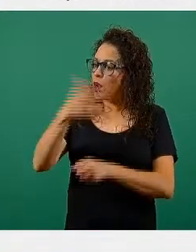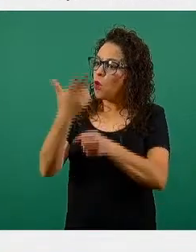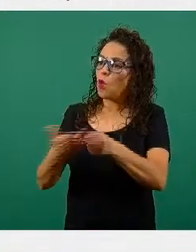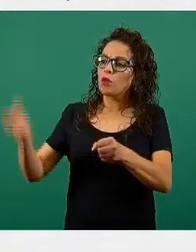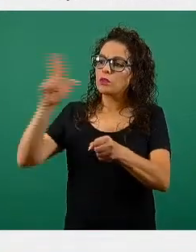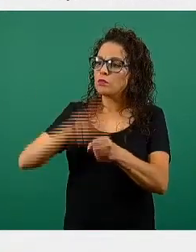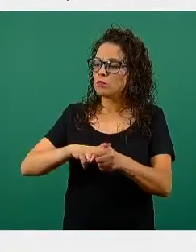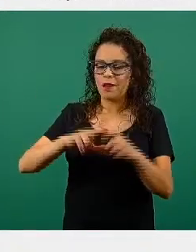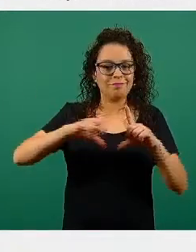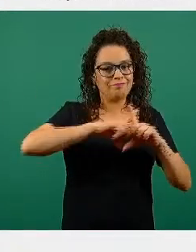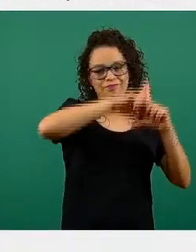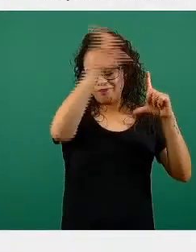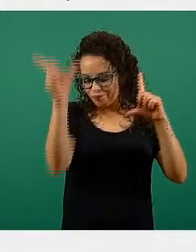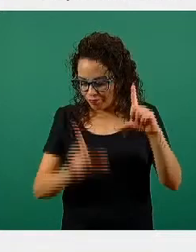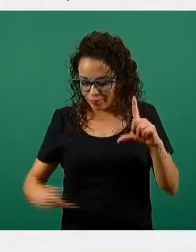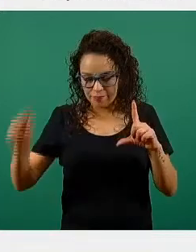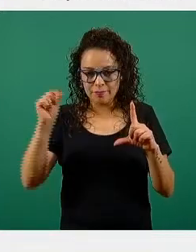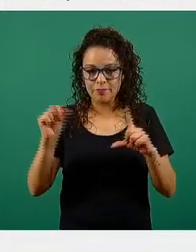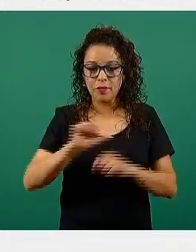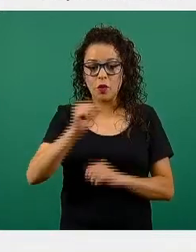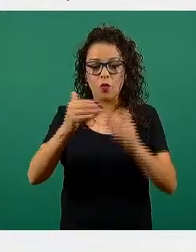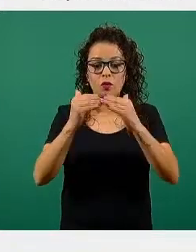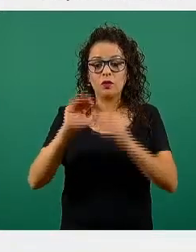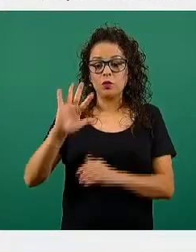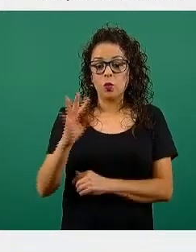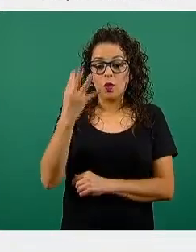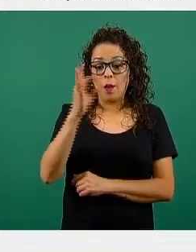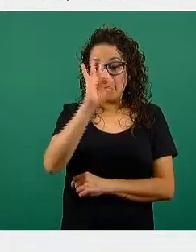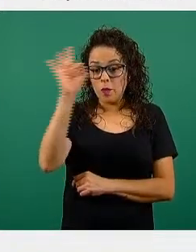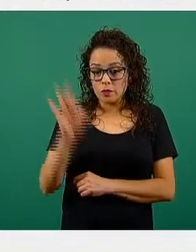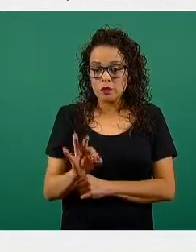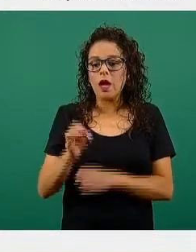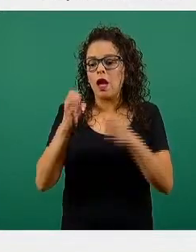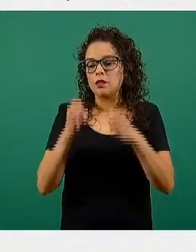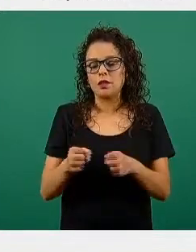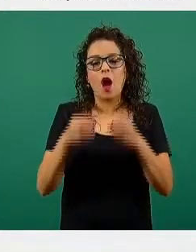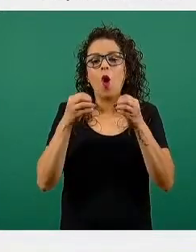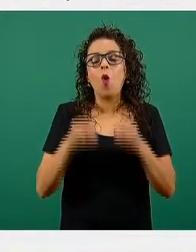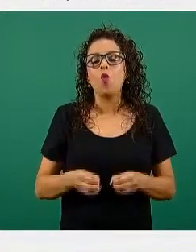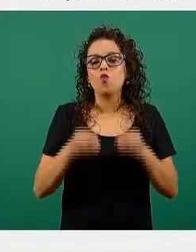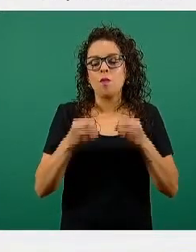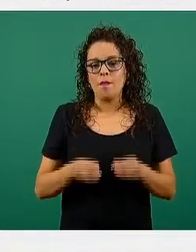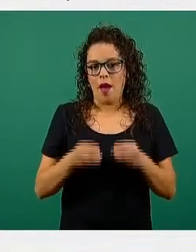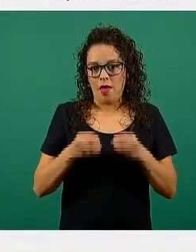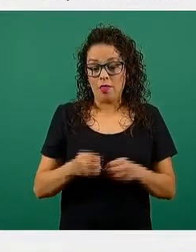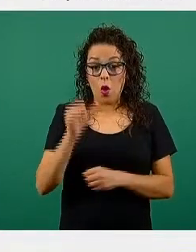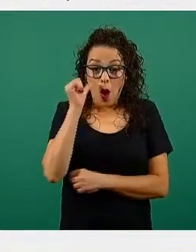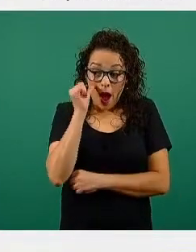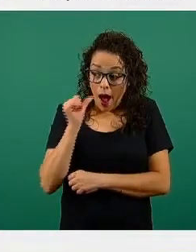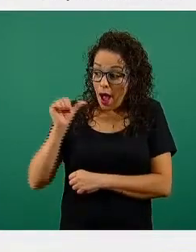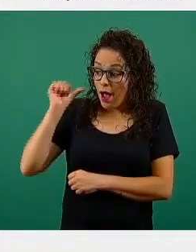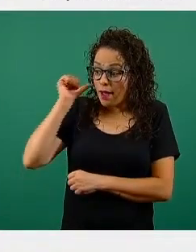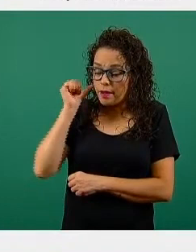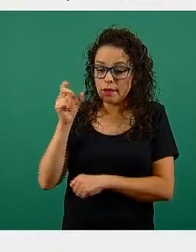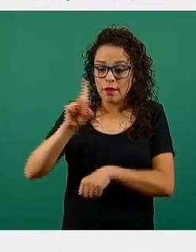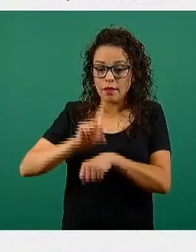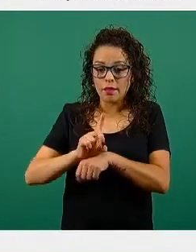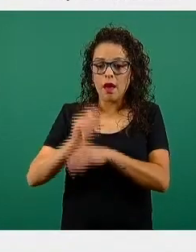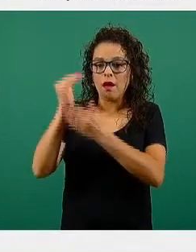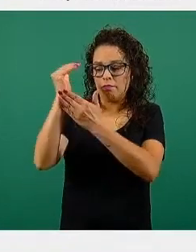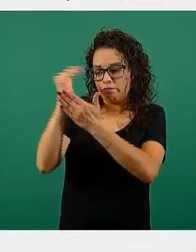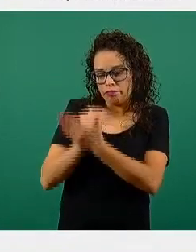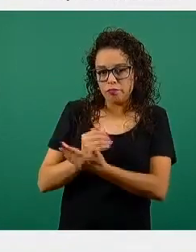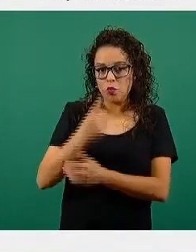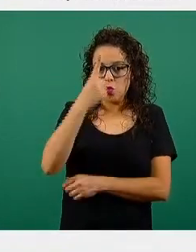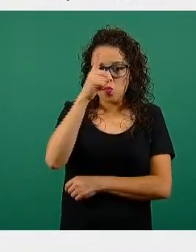país, el 54 por ciento están ocupadas y esto con respecto al día de ayer es un descenso de un punto